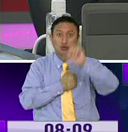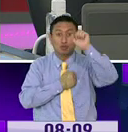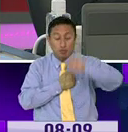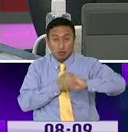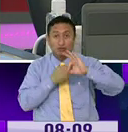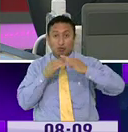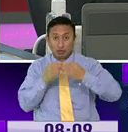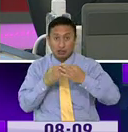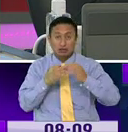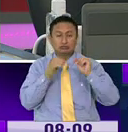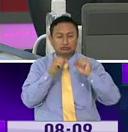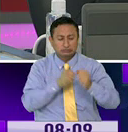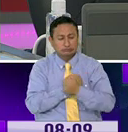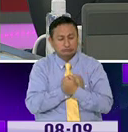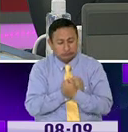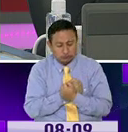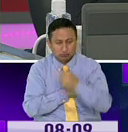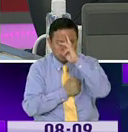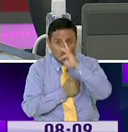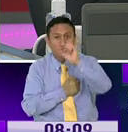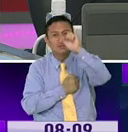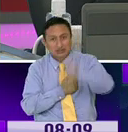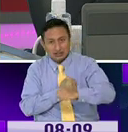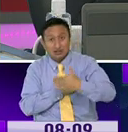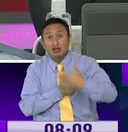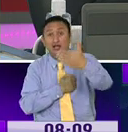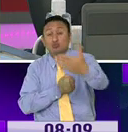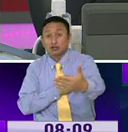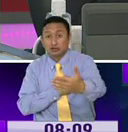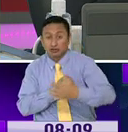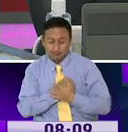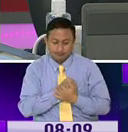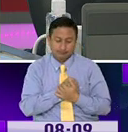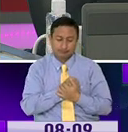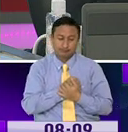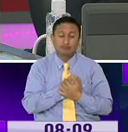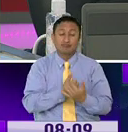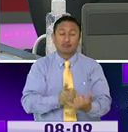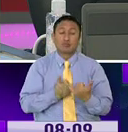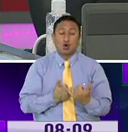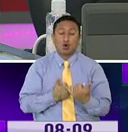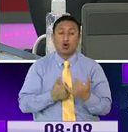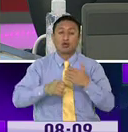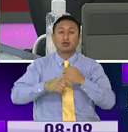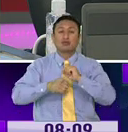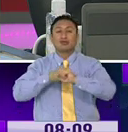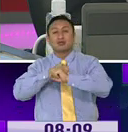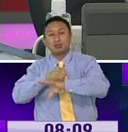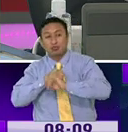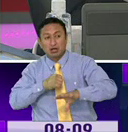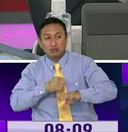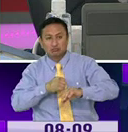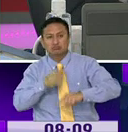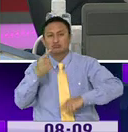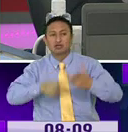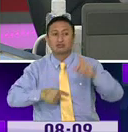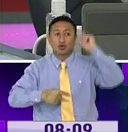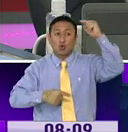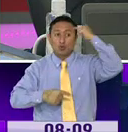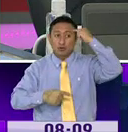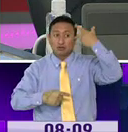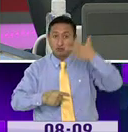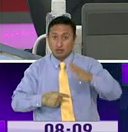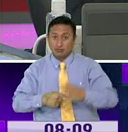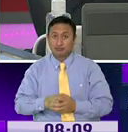su familiar dignamente. Así va a ser. ¿Qué tipo de campañas se implementado, señor secretario, y el gobierno central justamente